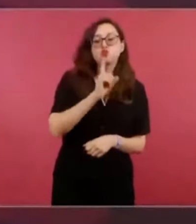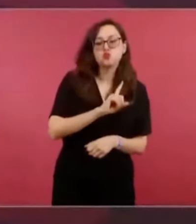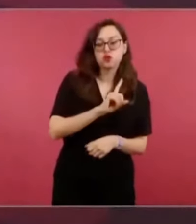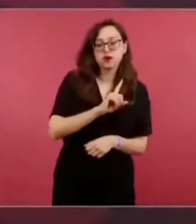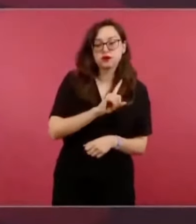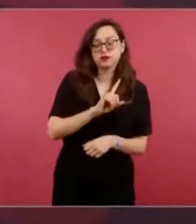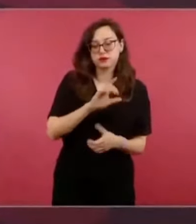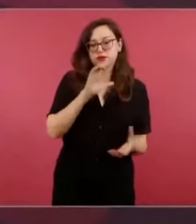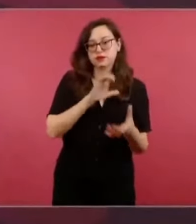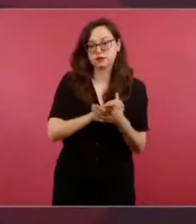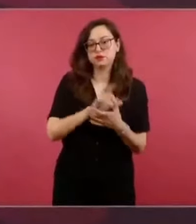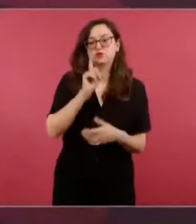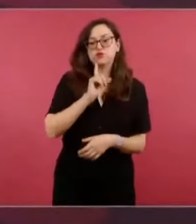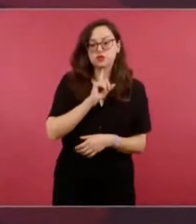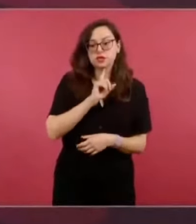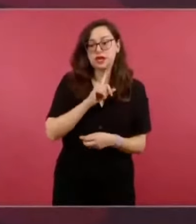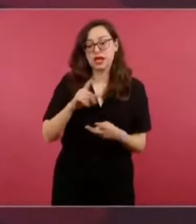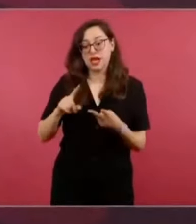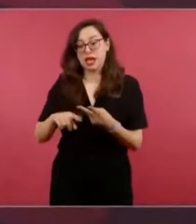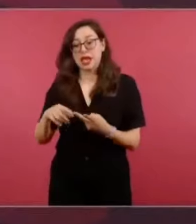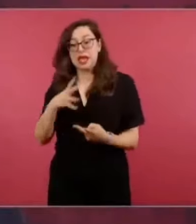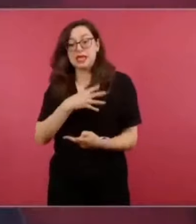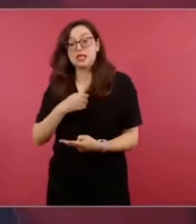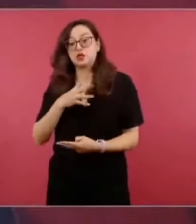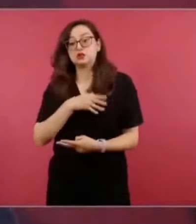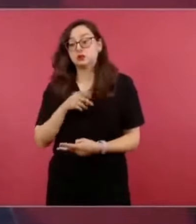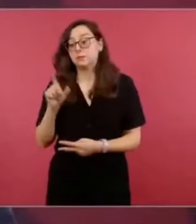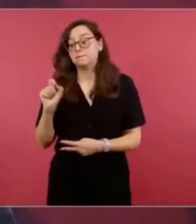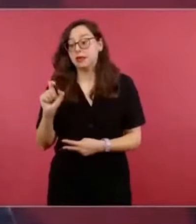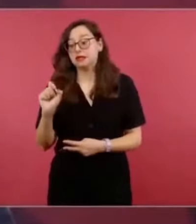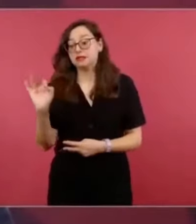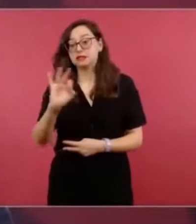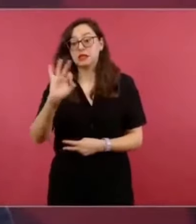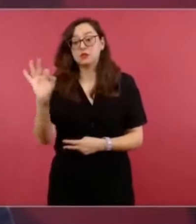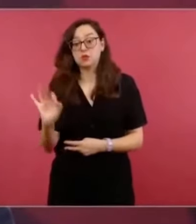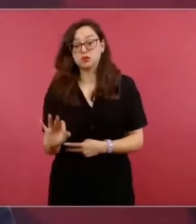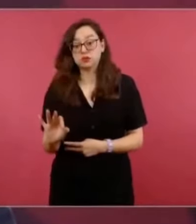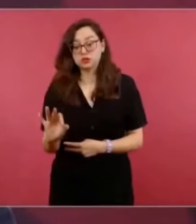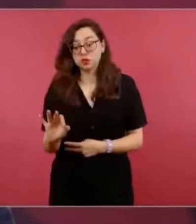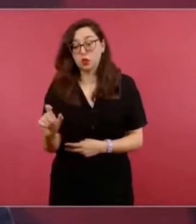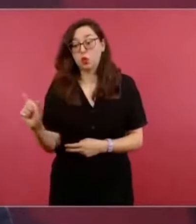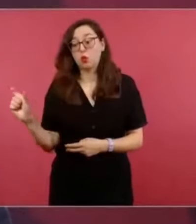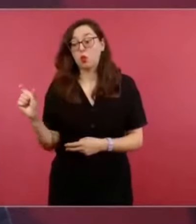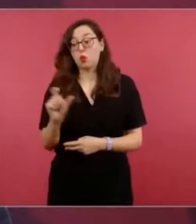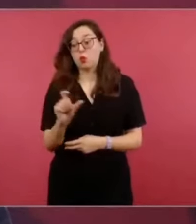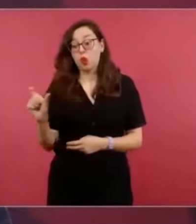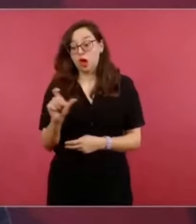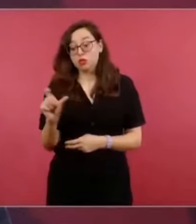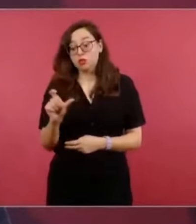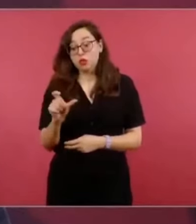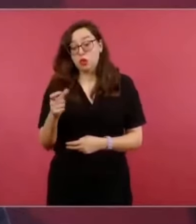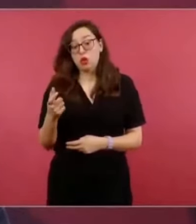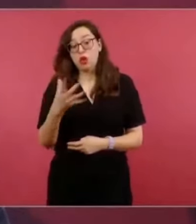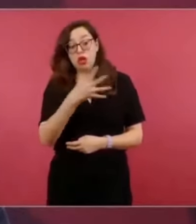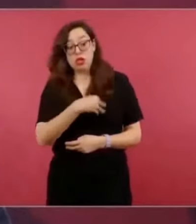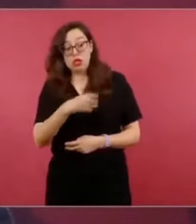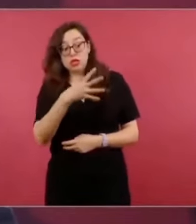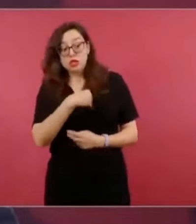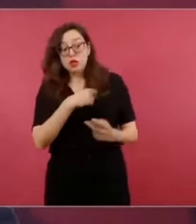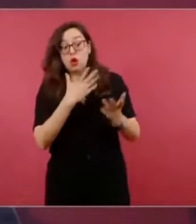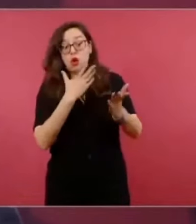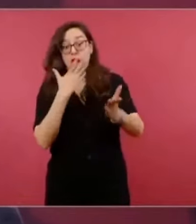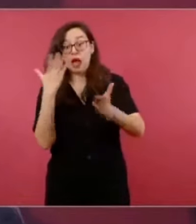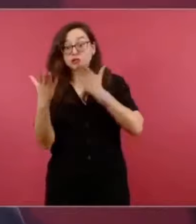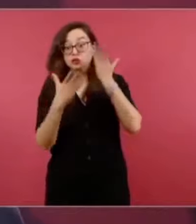entiendo que es sujeto a que continúen estudiando. Entonces, a eso obedece